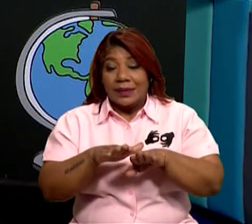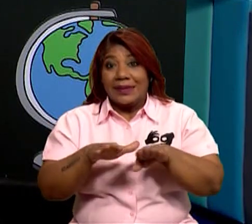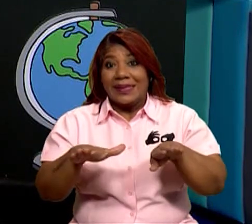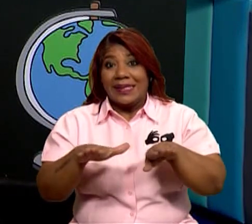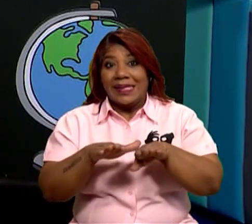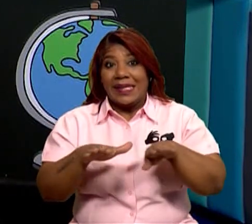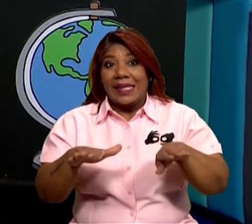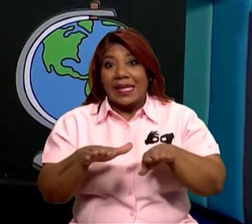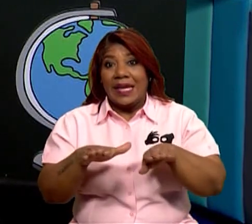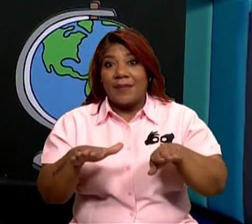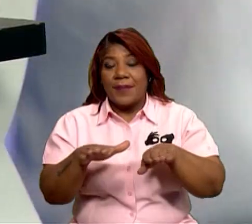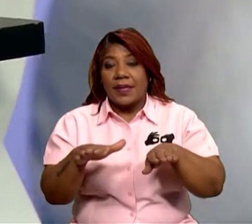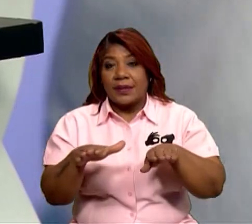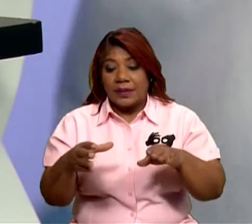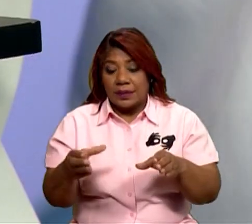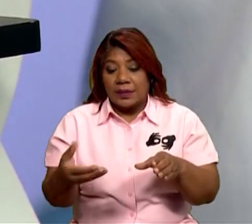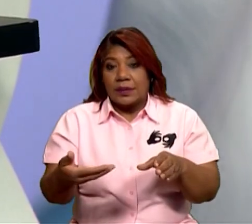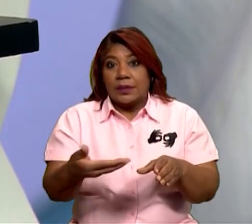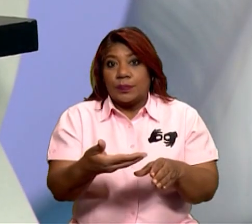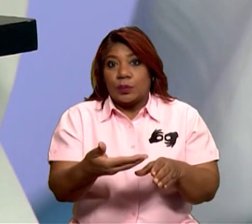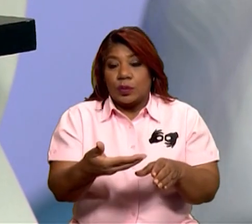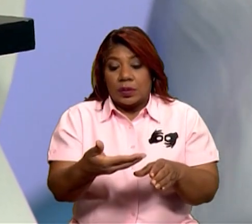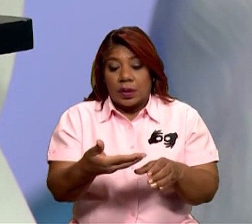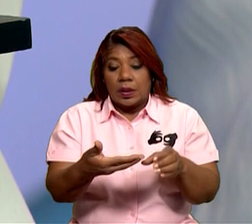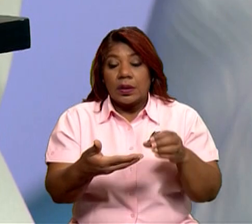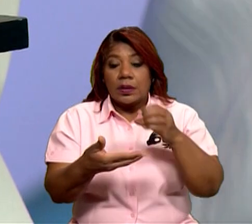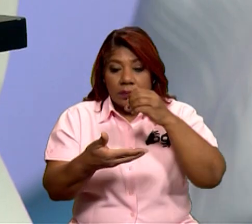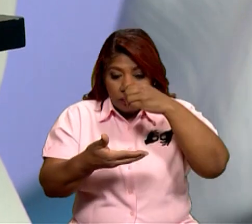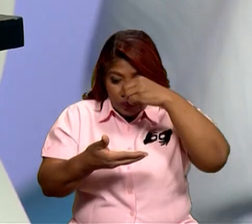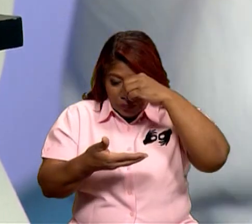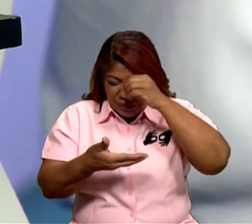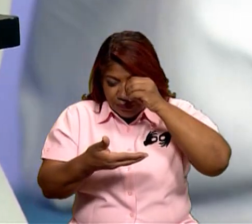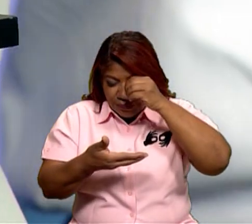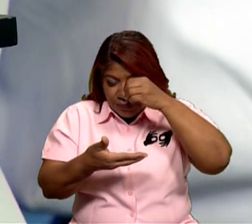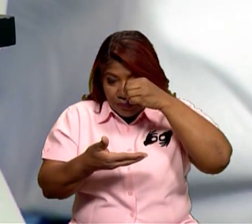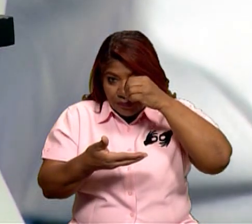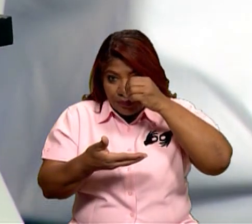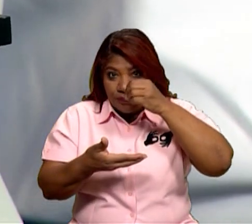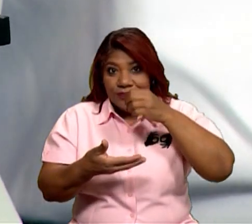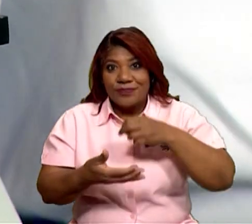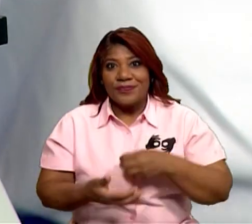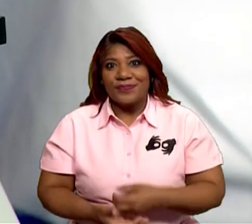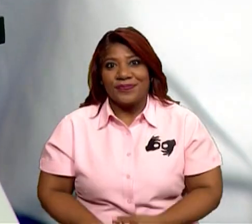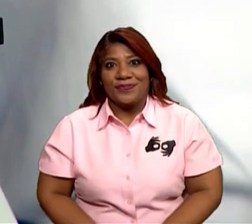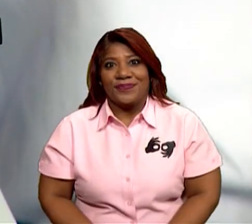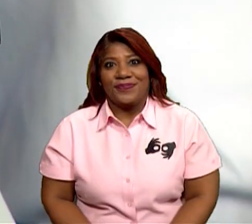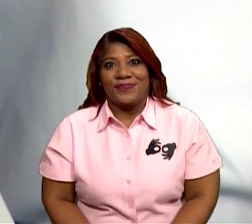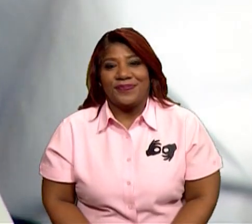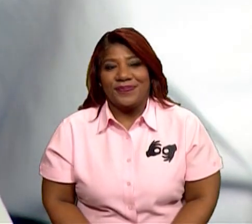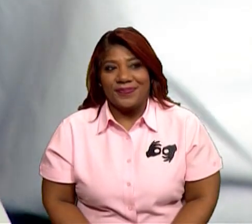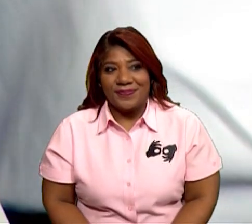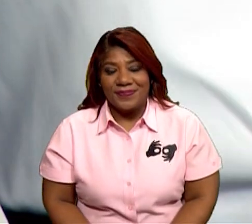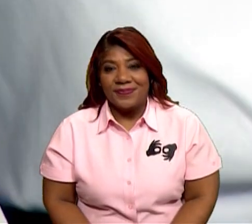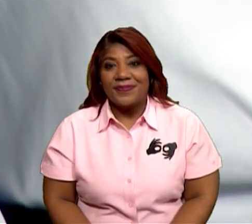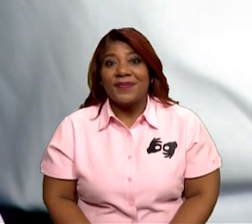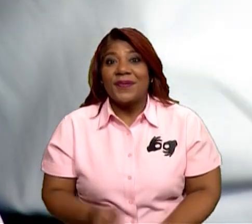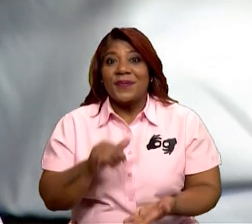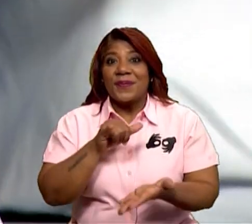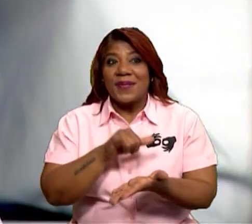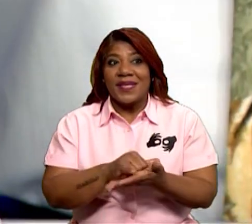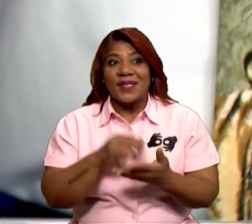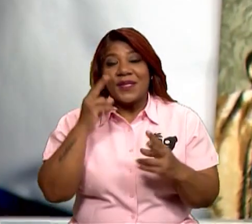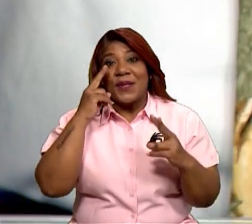nuestro microscopio que actualmente nos puede ayudar a conocer las vidas de los seres más